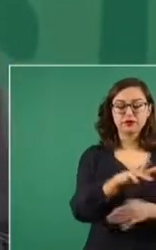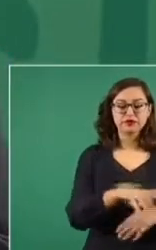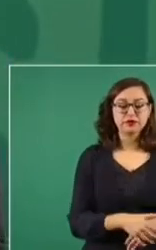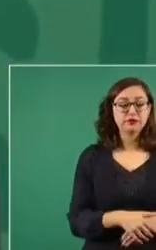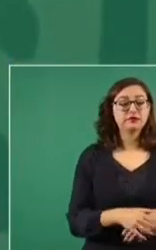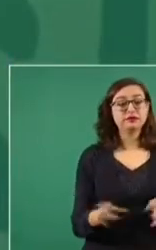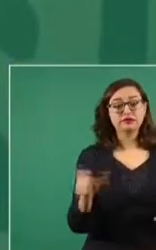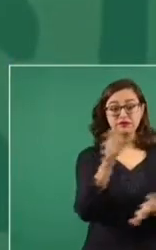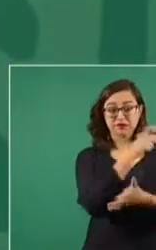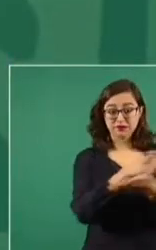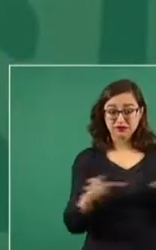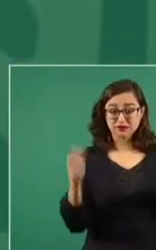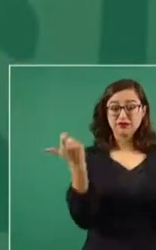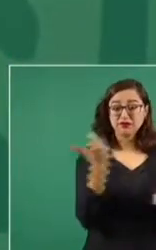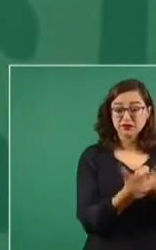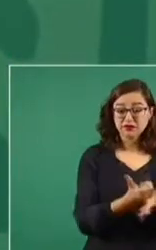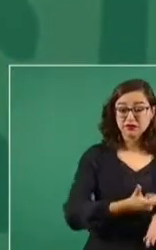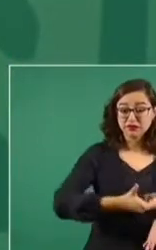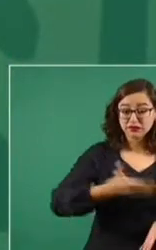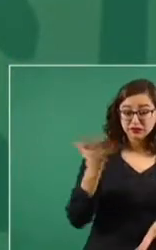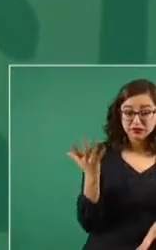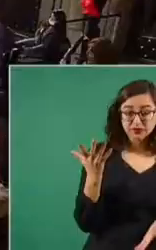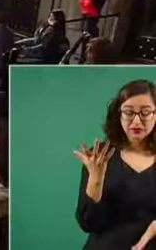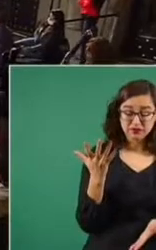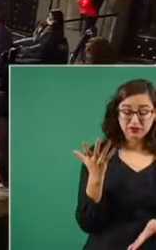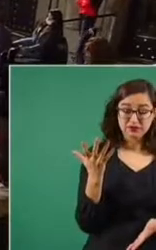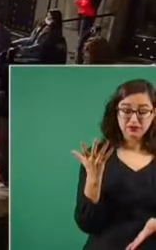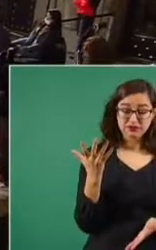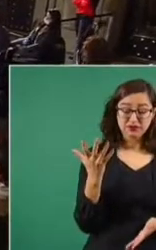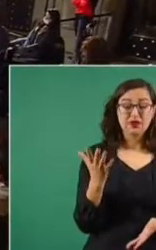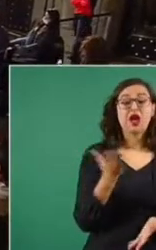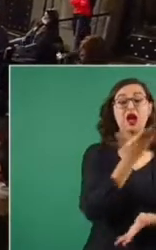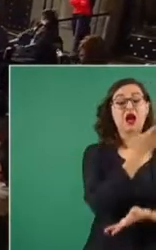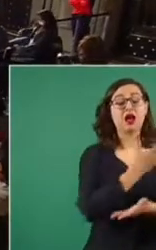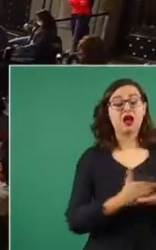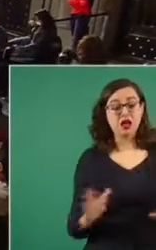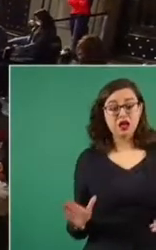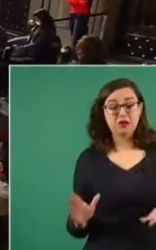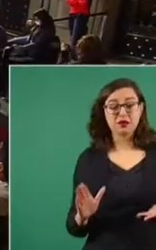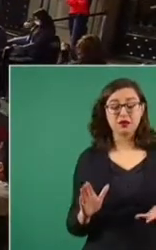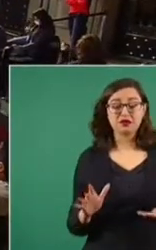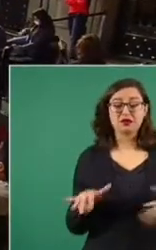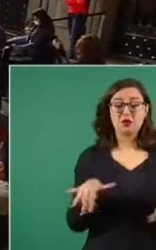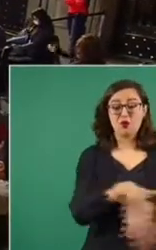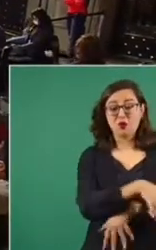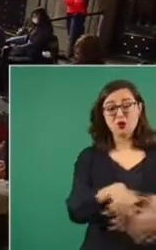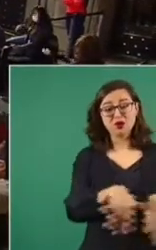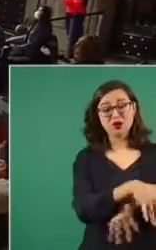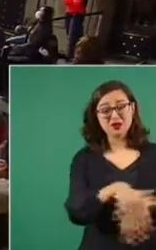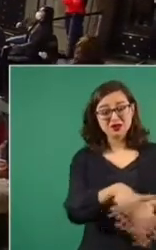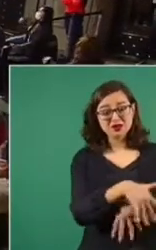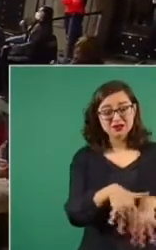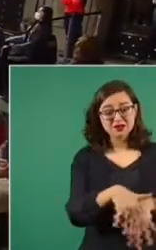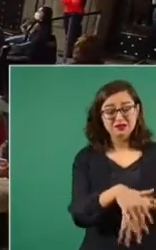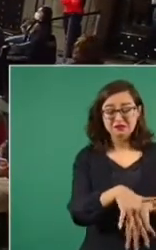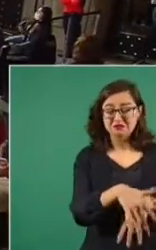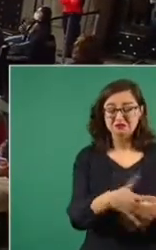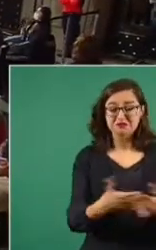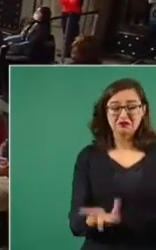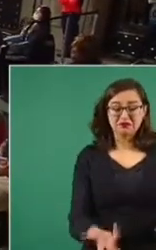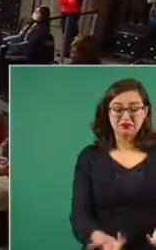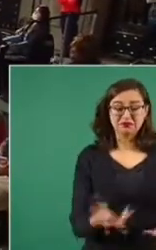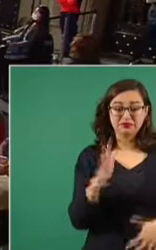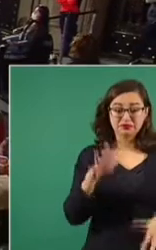los medicamentos, sino de mala calidad, a veces hasta